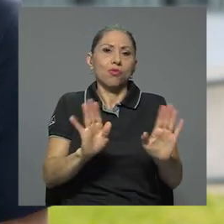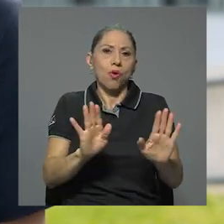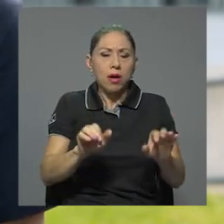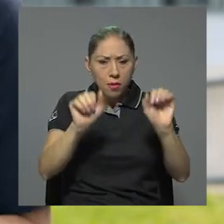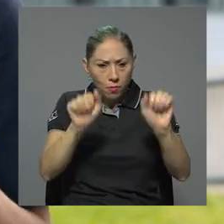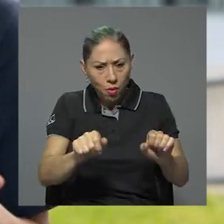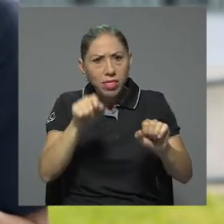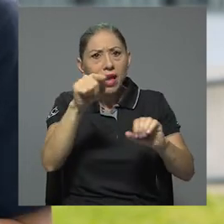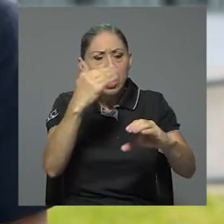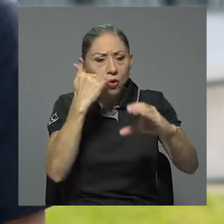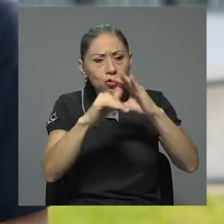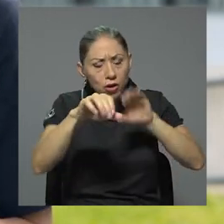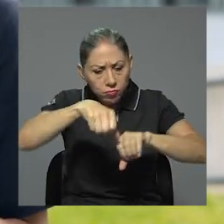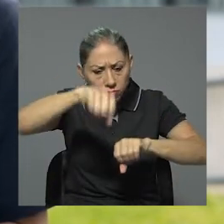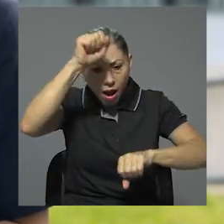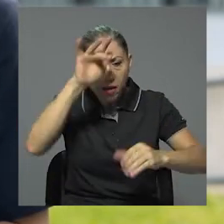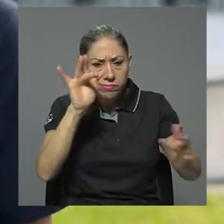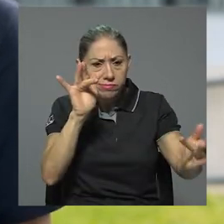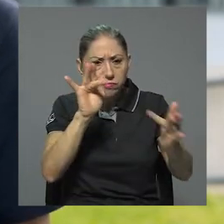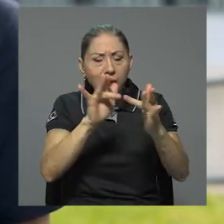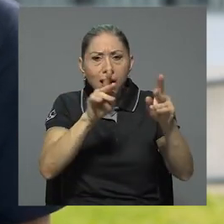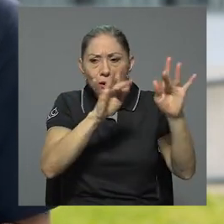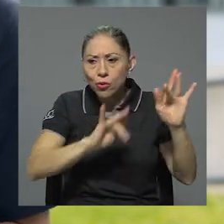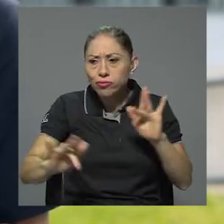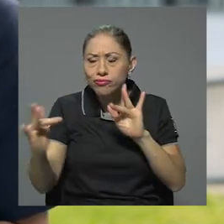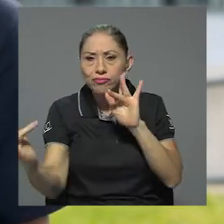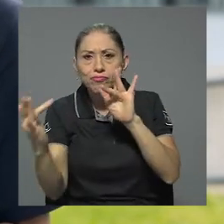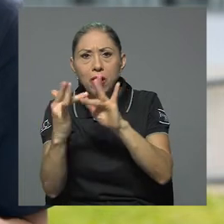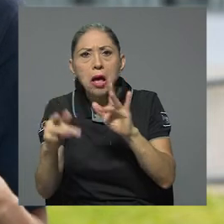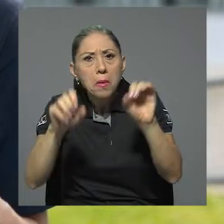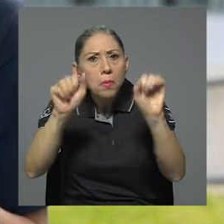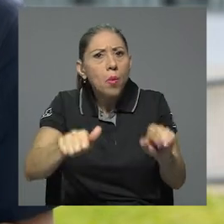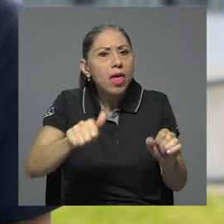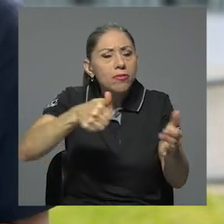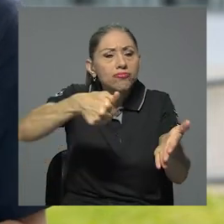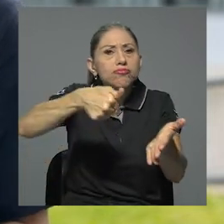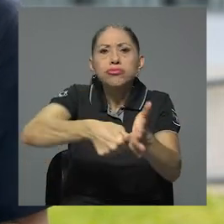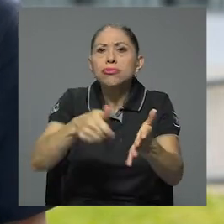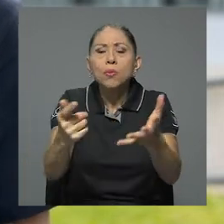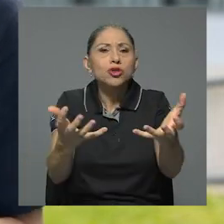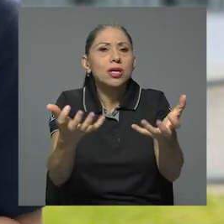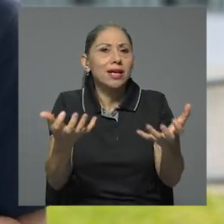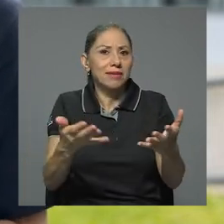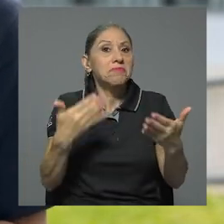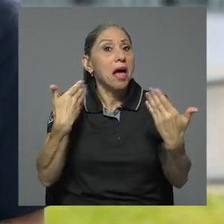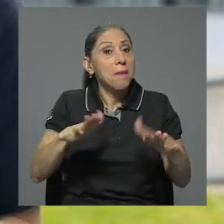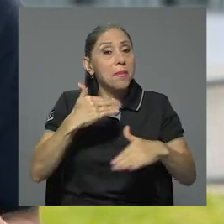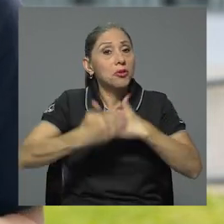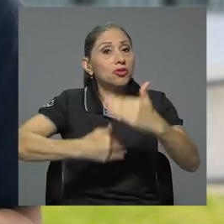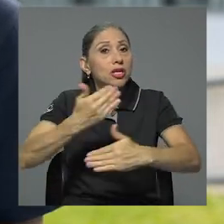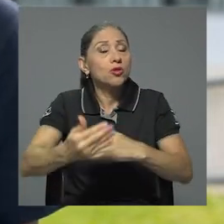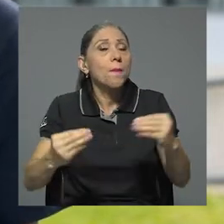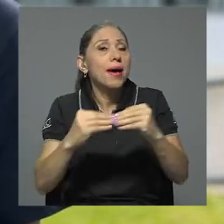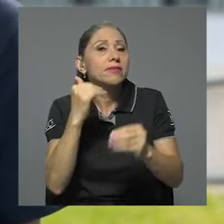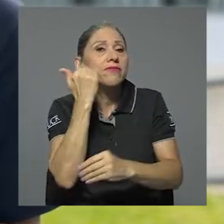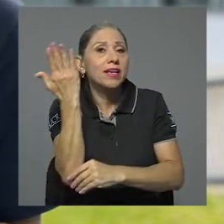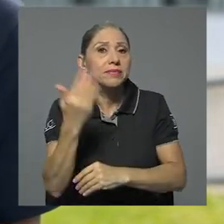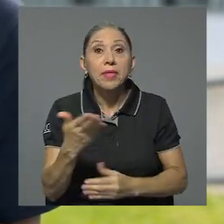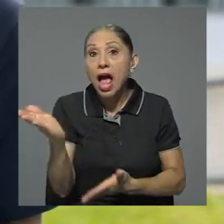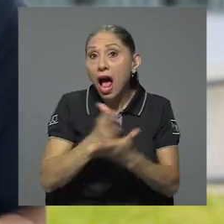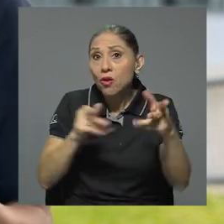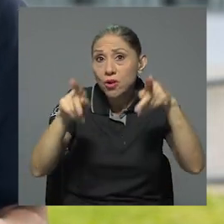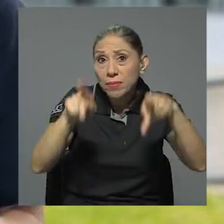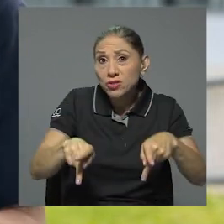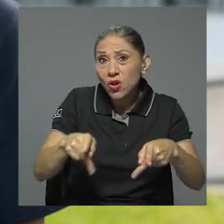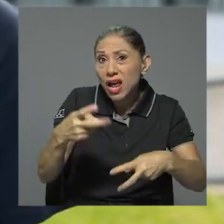acceder y tienen toda la libertad de marcar la papeleta como gusten y pues ahí el proceso se ha facilitado. Si hay alguna persona que tuviera algún